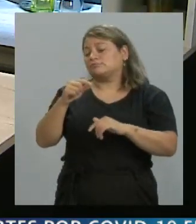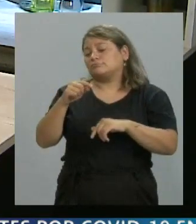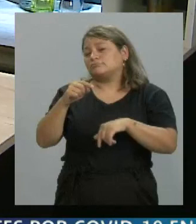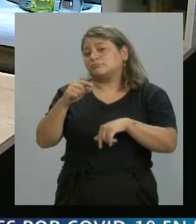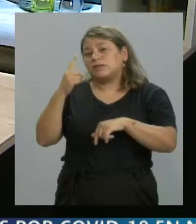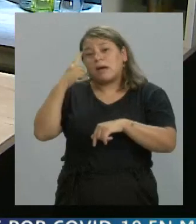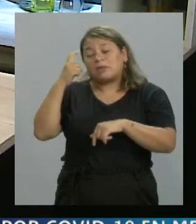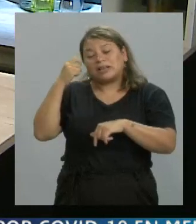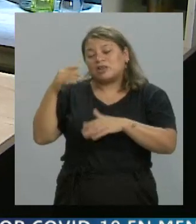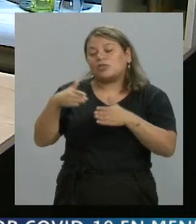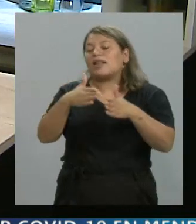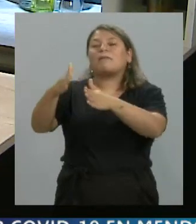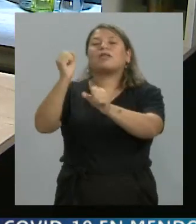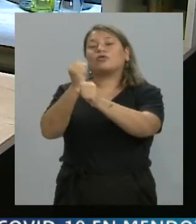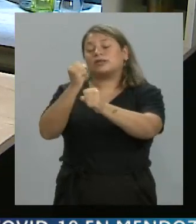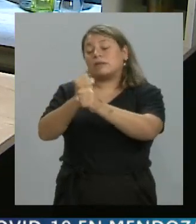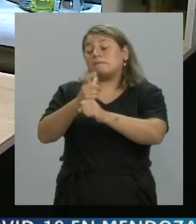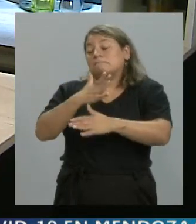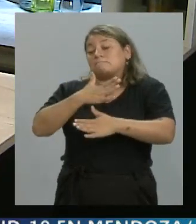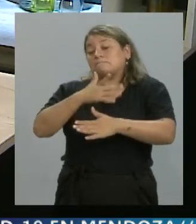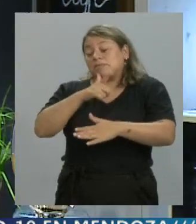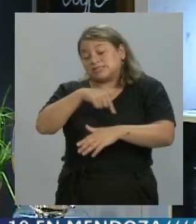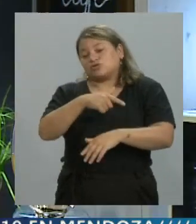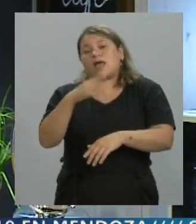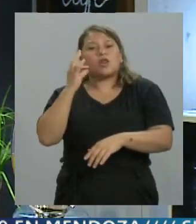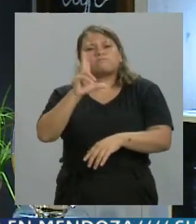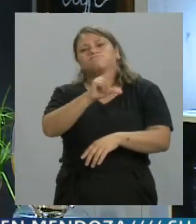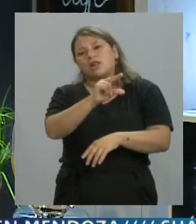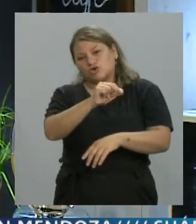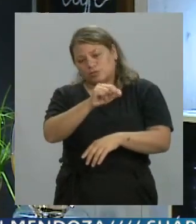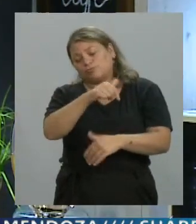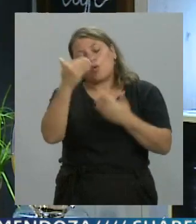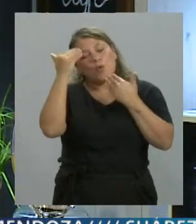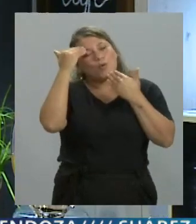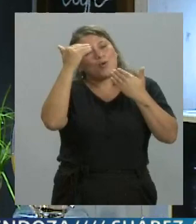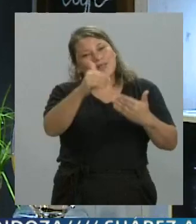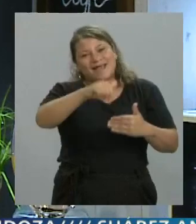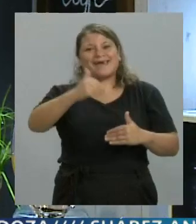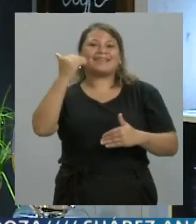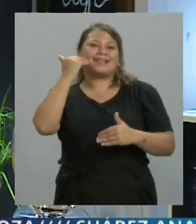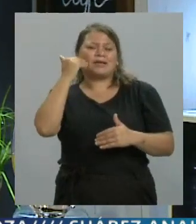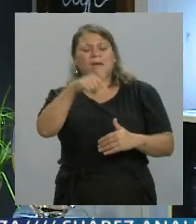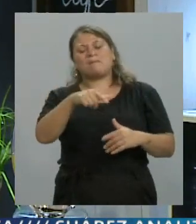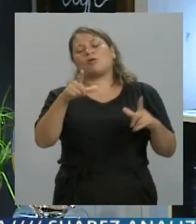la marcha. Me parece que es una de las cosas valiosas que dejó esta meta. Bueno, un pequeño homenaje aquí en Atardecidos para un gran profesional. ¡Gracias!